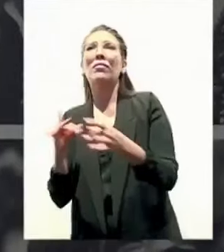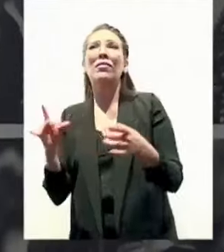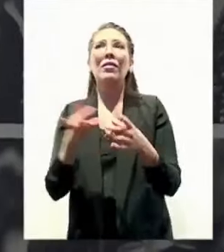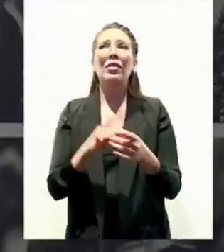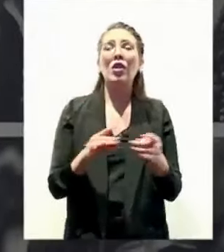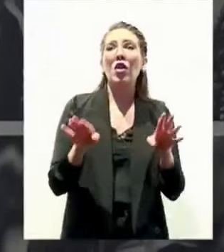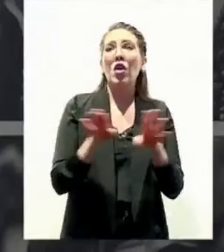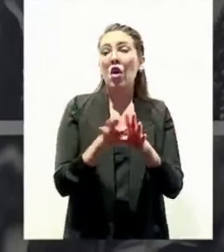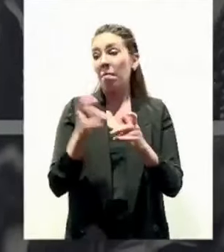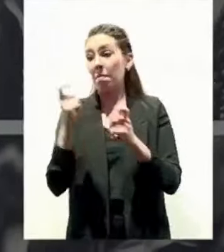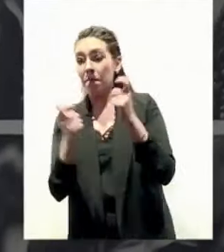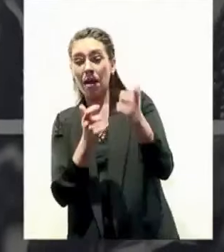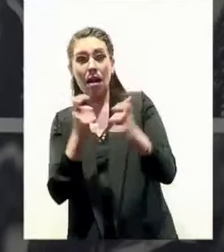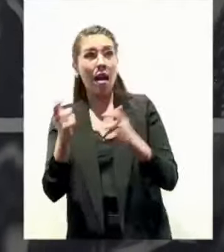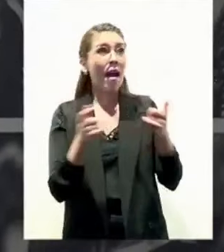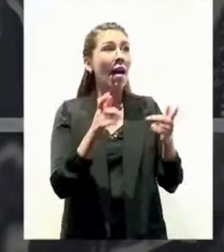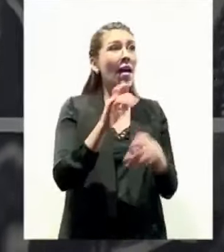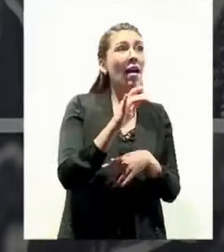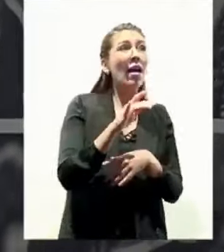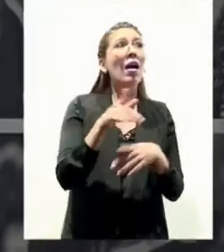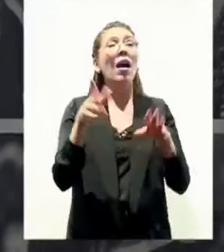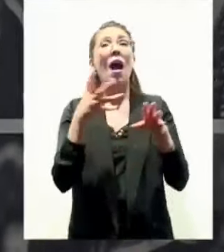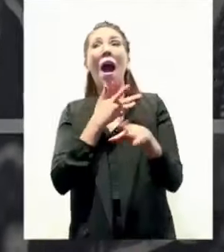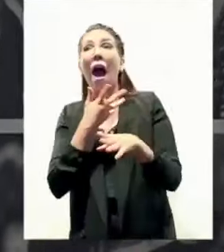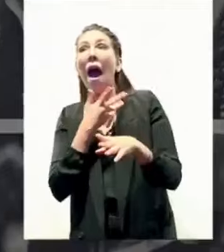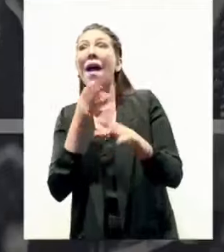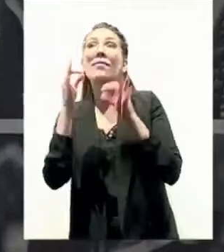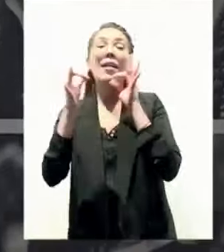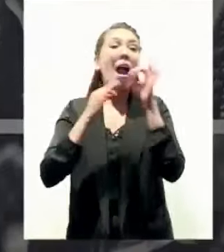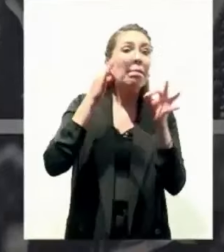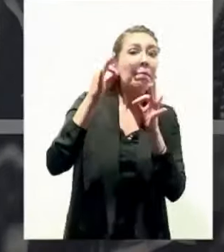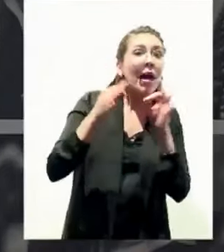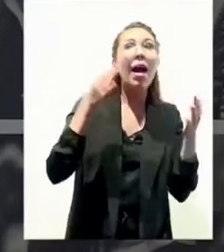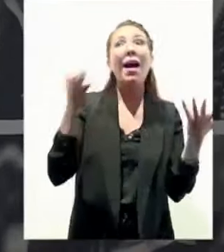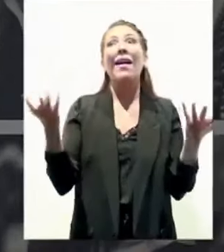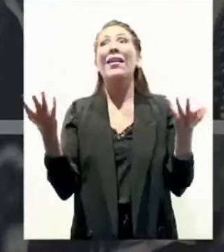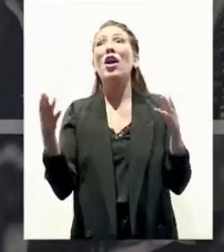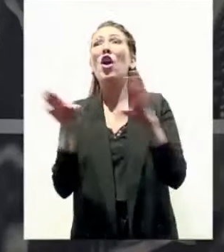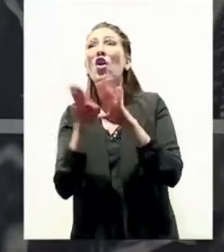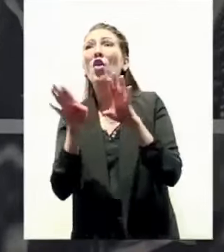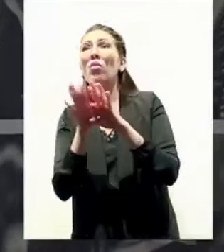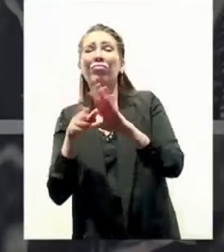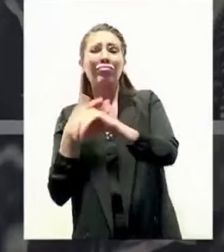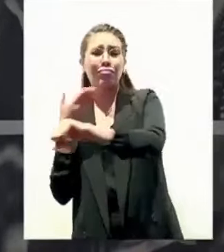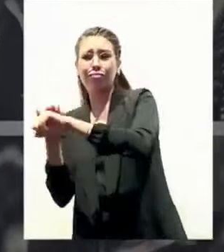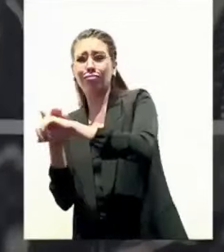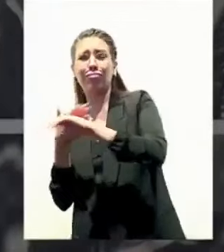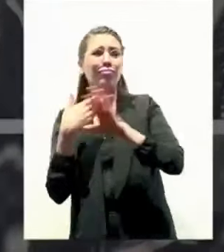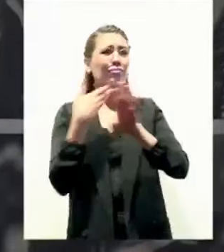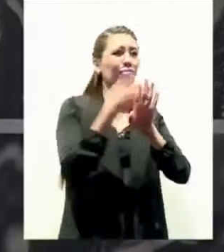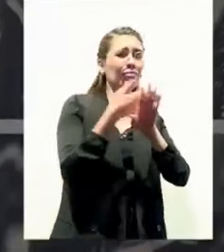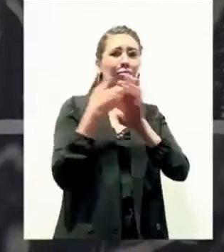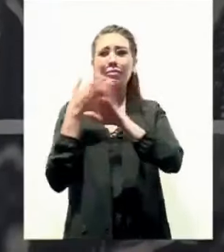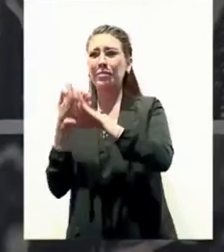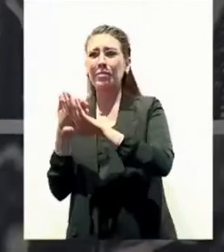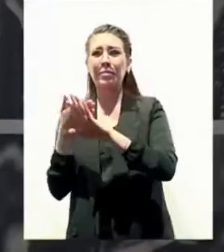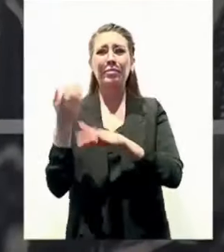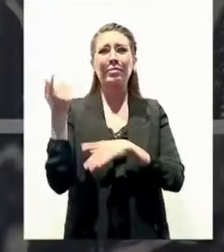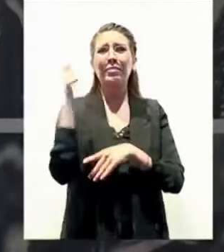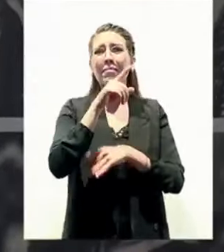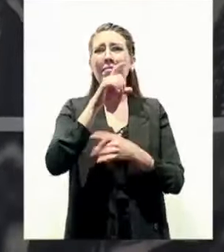financiando, bueno, pues ahí están las redes, la campaña, la guerra sucia que hemos visto en las redes,